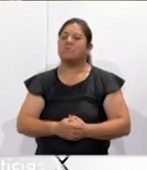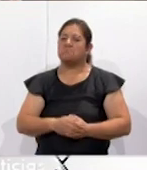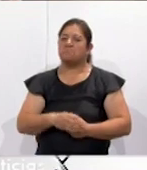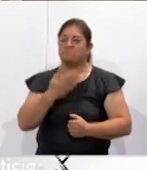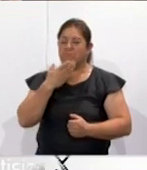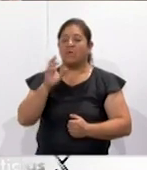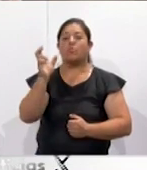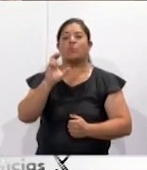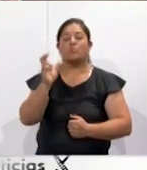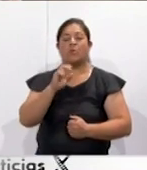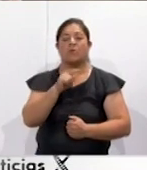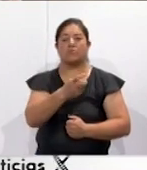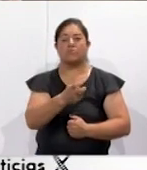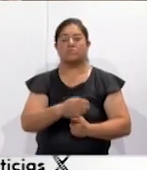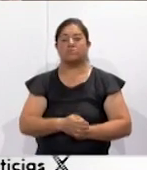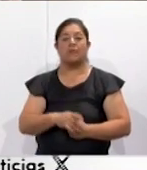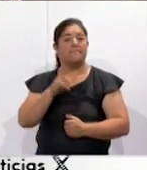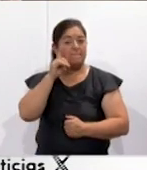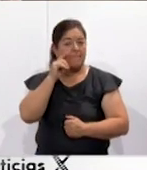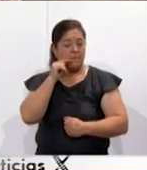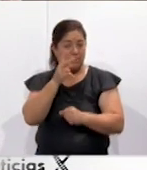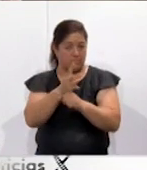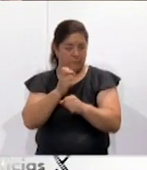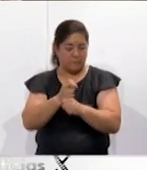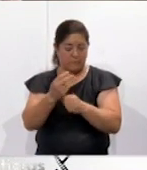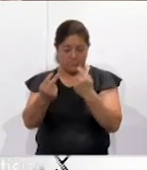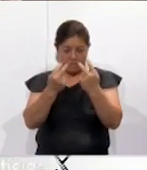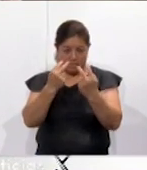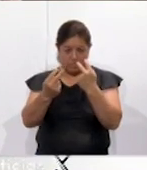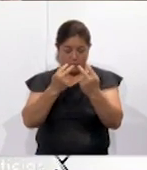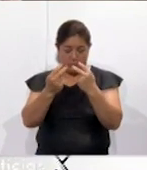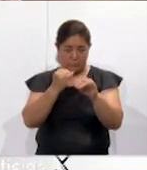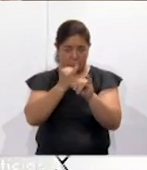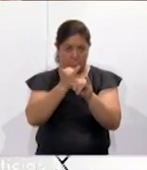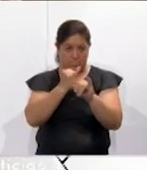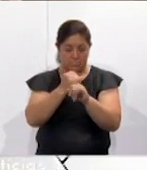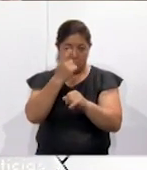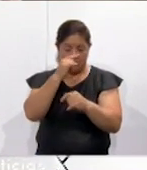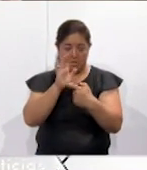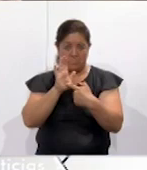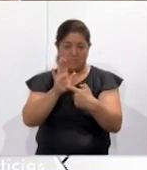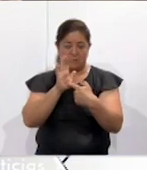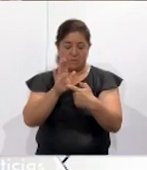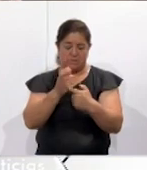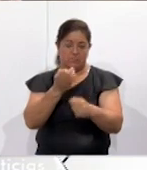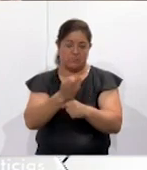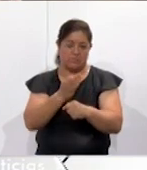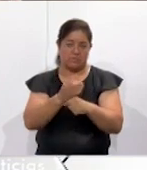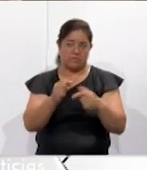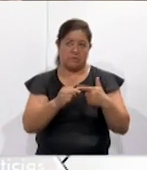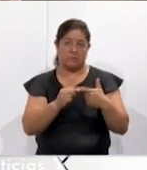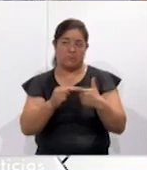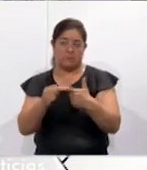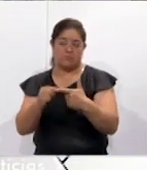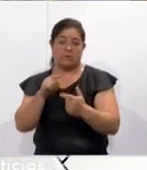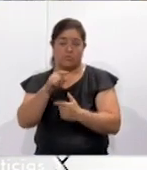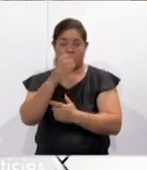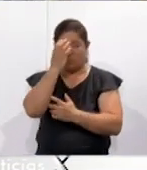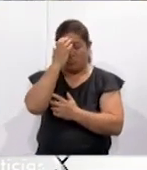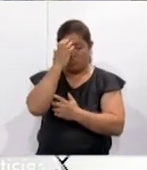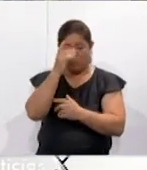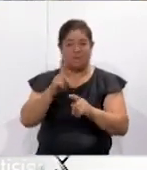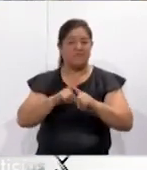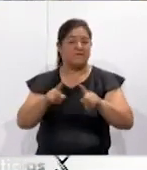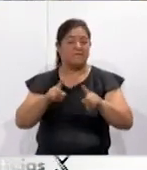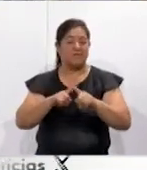El día de mañana. El día de mañana los invitamos a que nos sigan en redes sociales para la presentación de estas guías, que conozcan los diversos